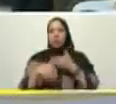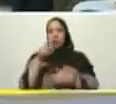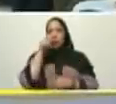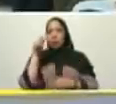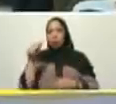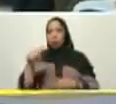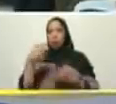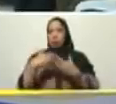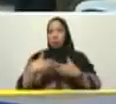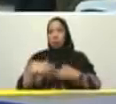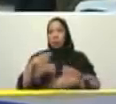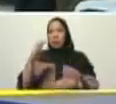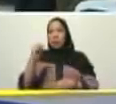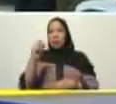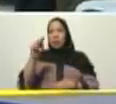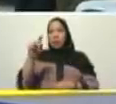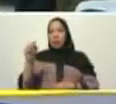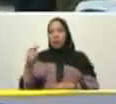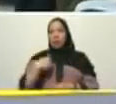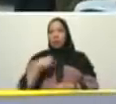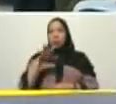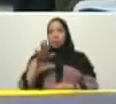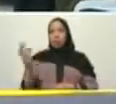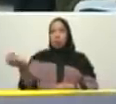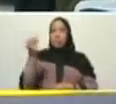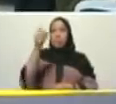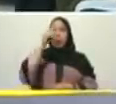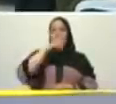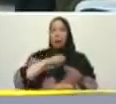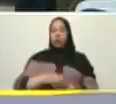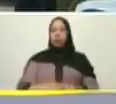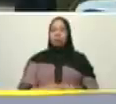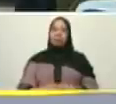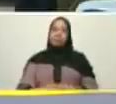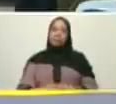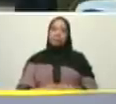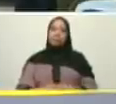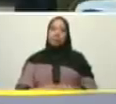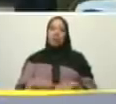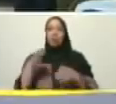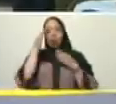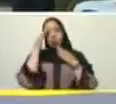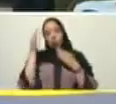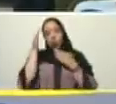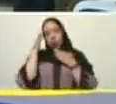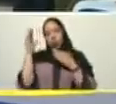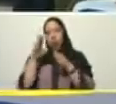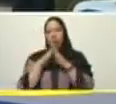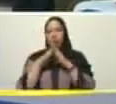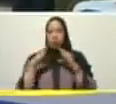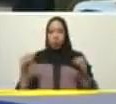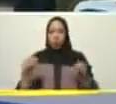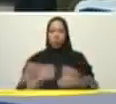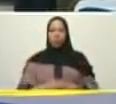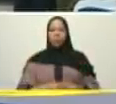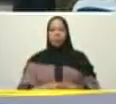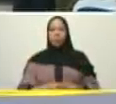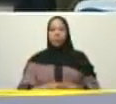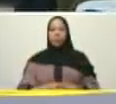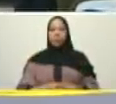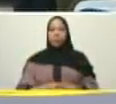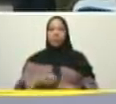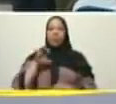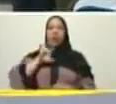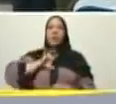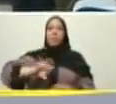mi saludo a todos los trabajadores y trabajadoras de Cantebé a todos y a todos los trabajadores de nuestra amada patria